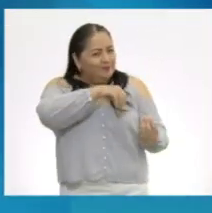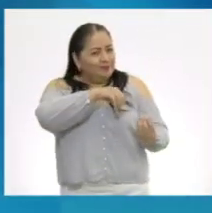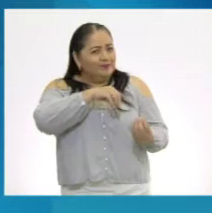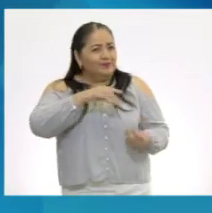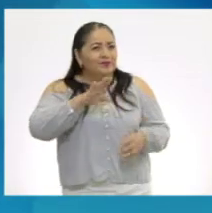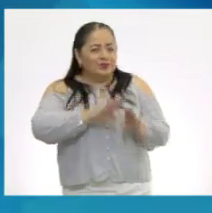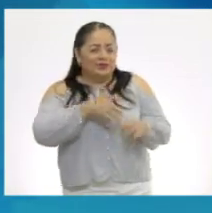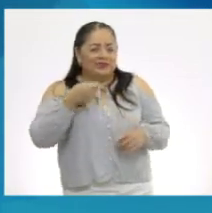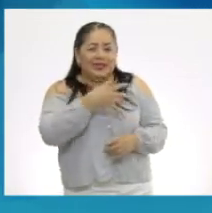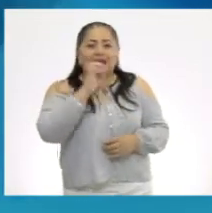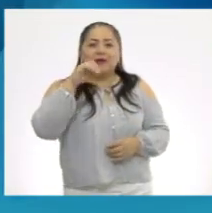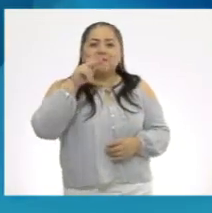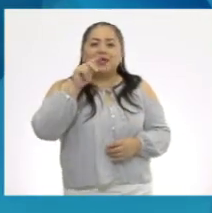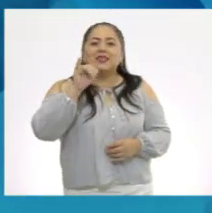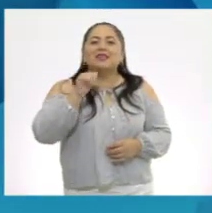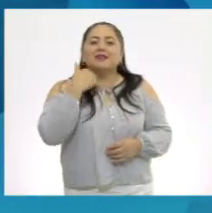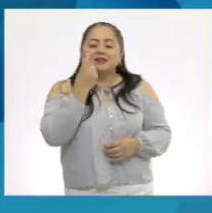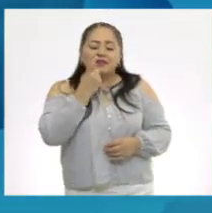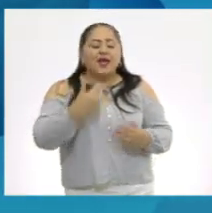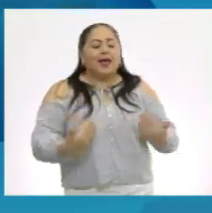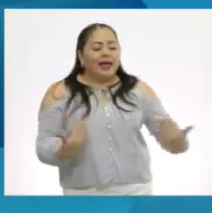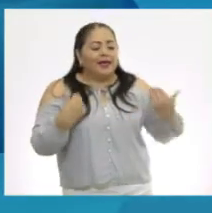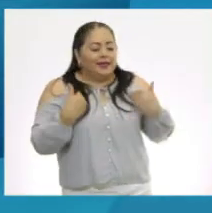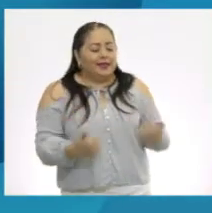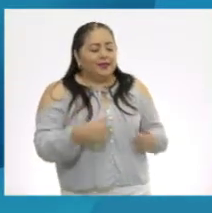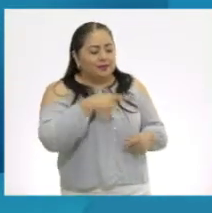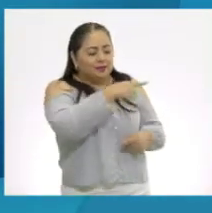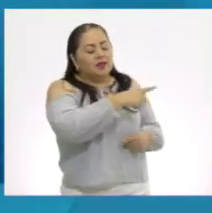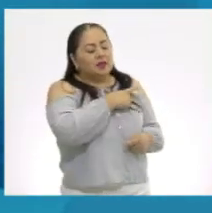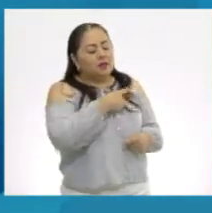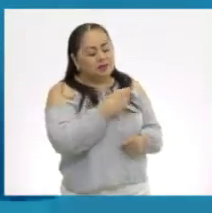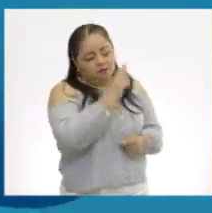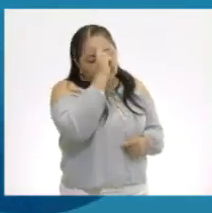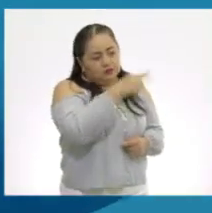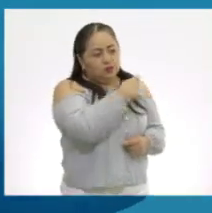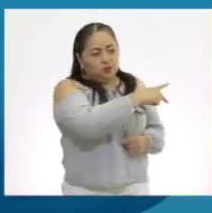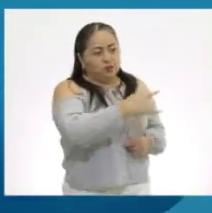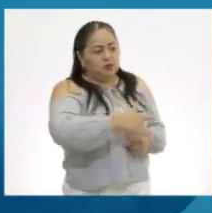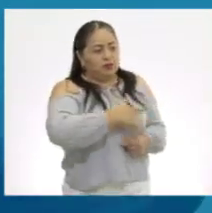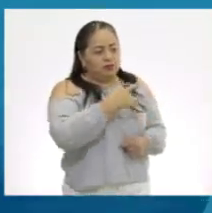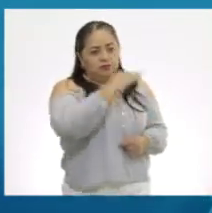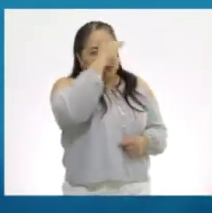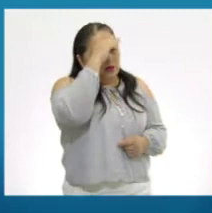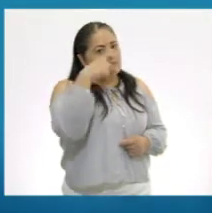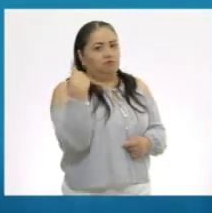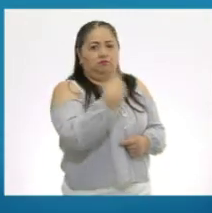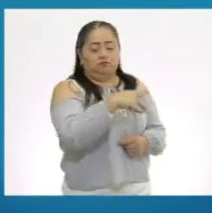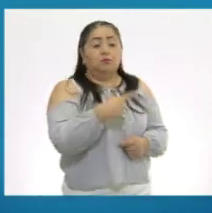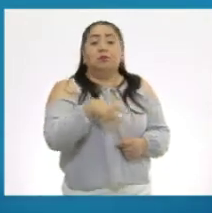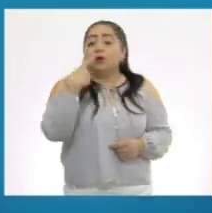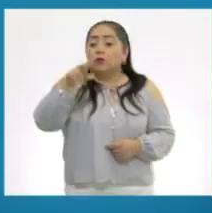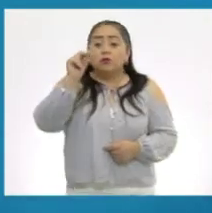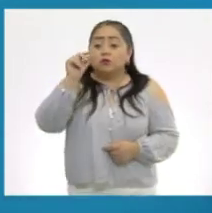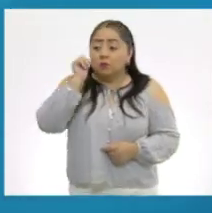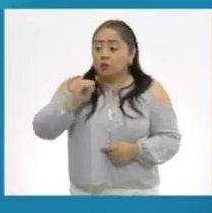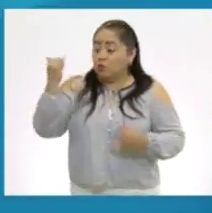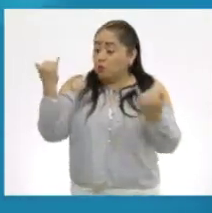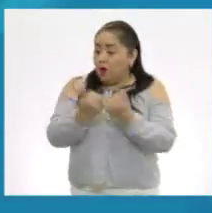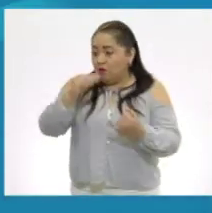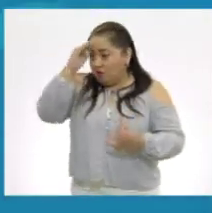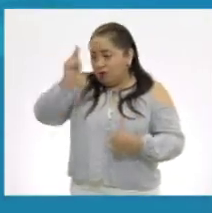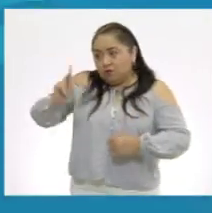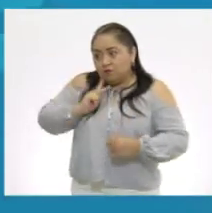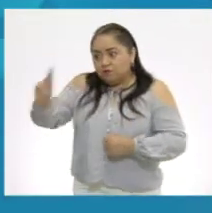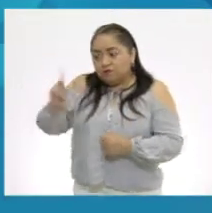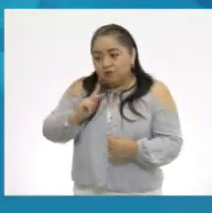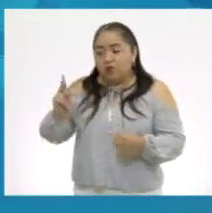se llama empatía y significa entender a la otra persona y respetar lo que siente y piensa. No siempre tengo que estar de acuerdo con la forma de pensar,